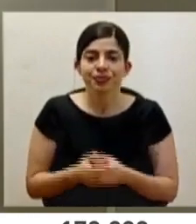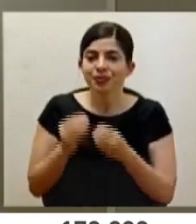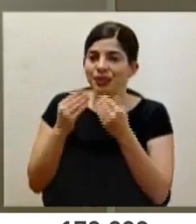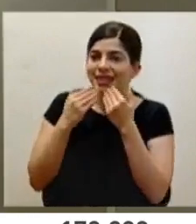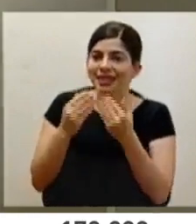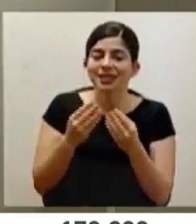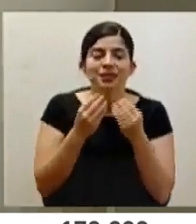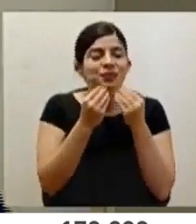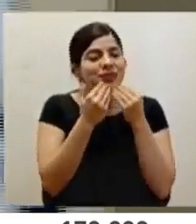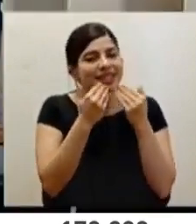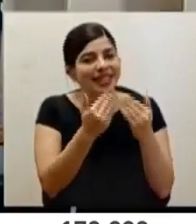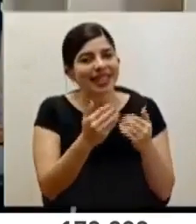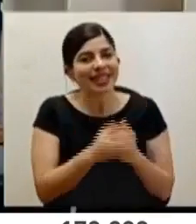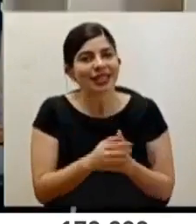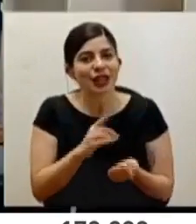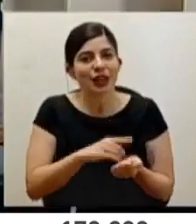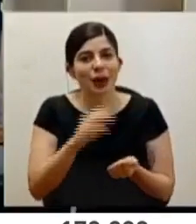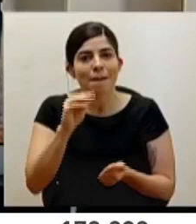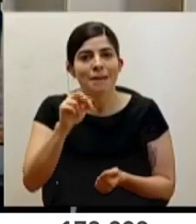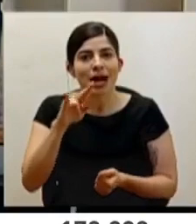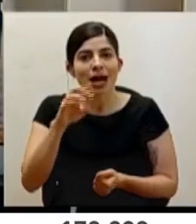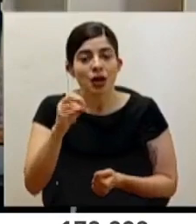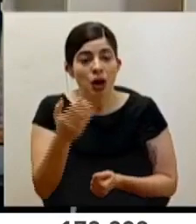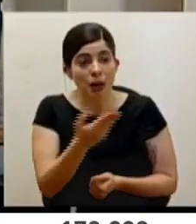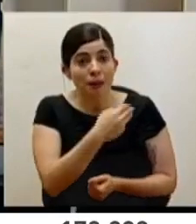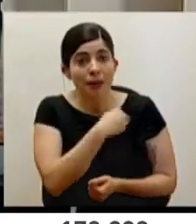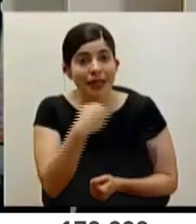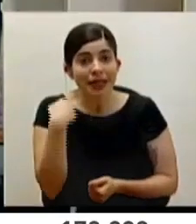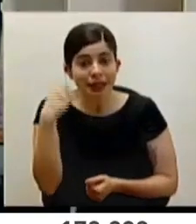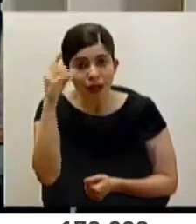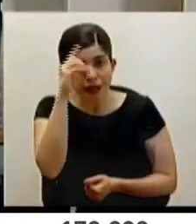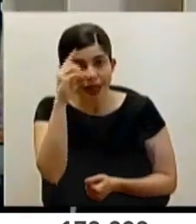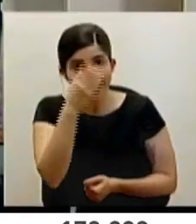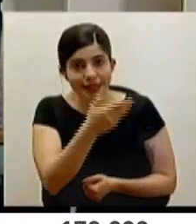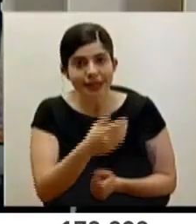gracias, doctor Mario Ruiz. Ministro Salas.